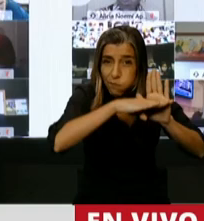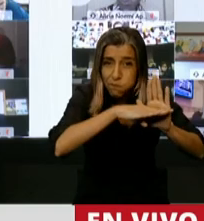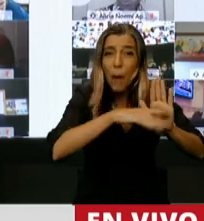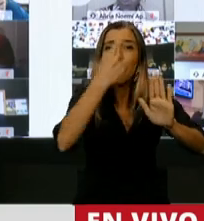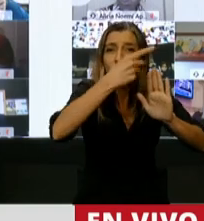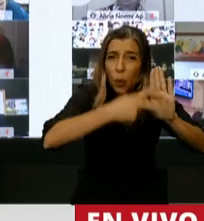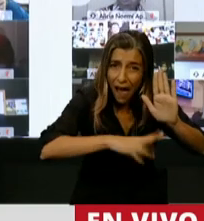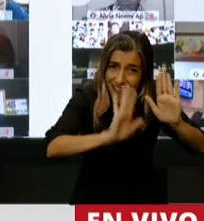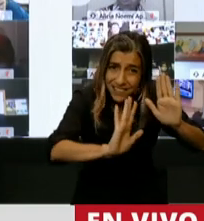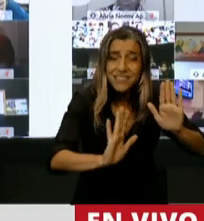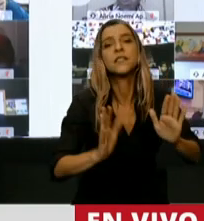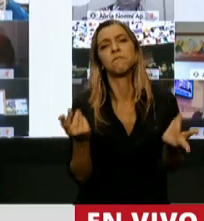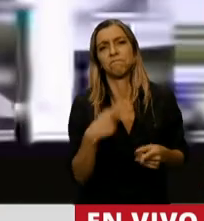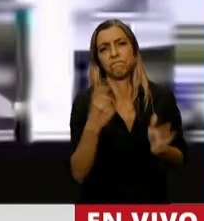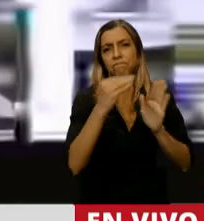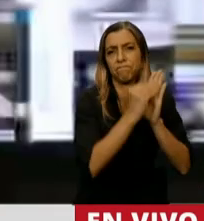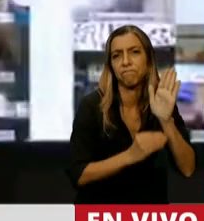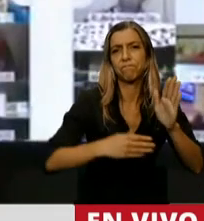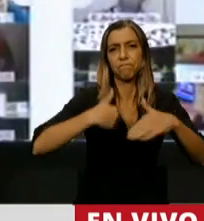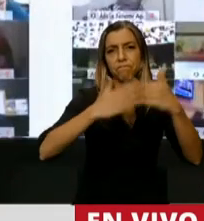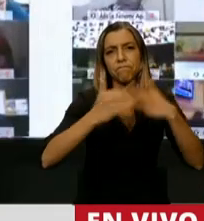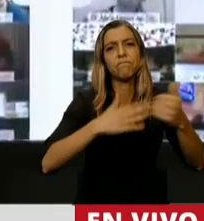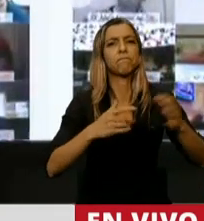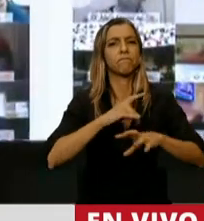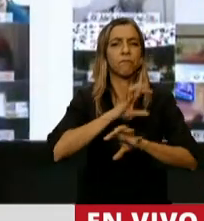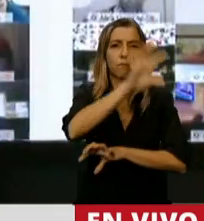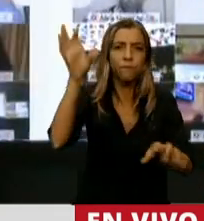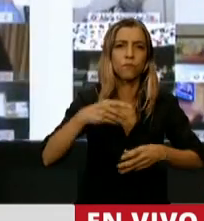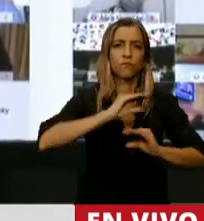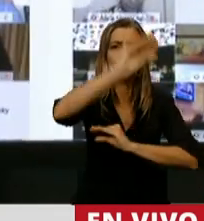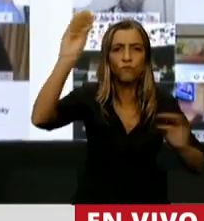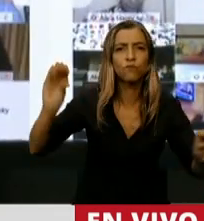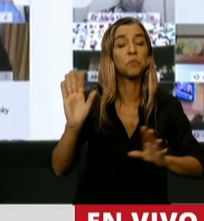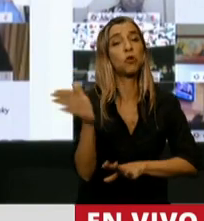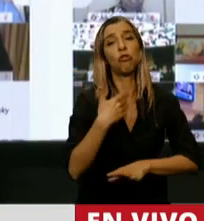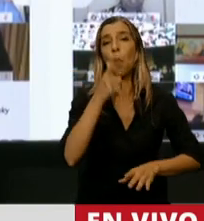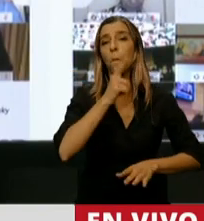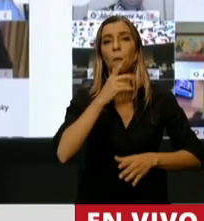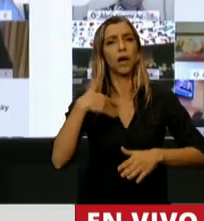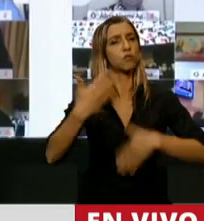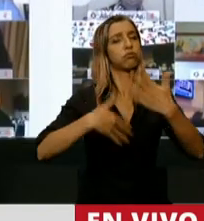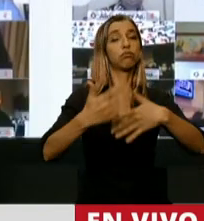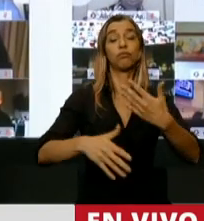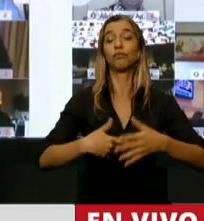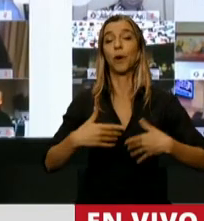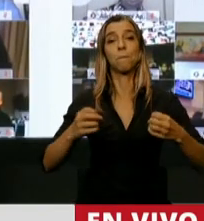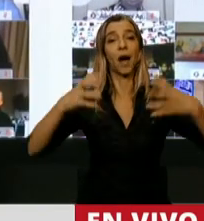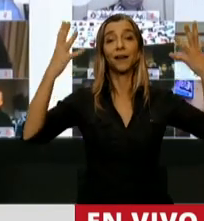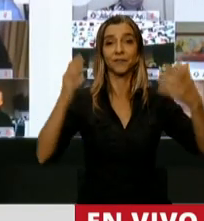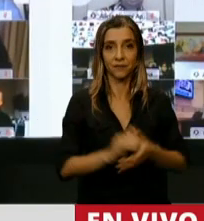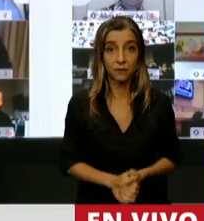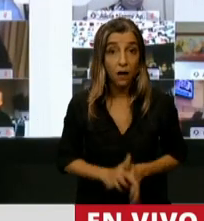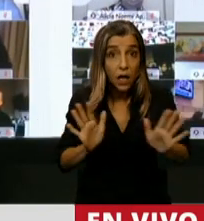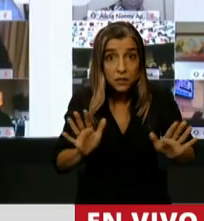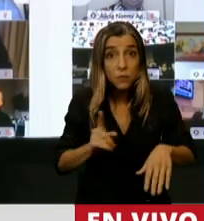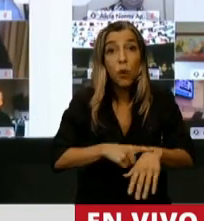la prodigalidad? Donde aparecen obras, transferencias a provincias, donde todo parece fluir en un mundo fantástico. Bueno, como dije, el fin de